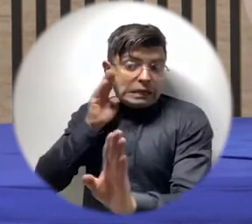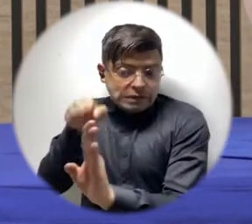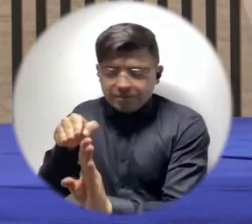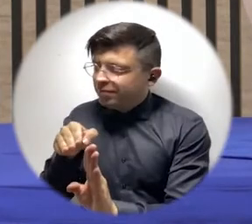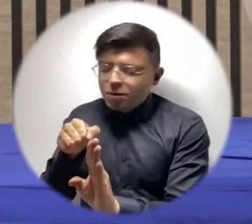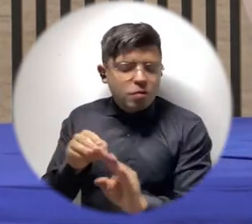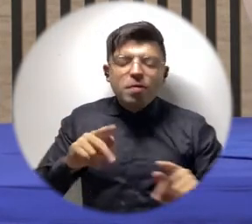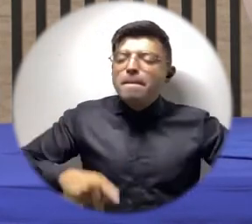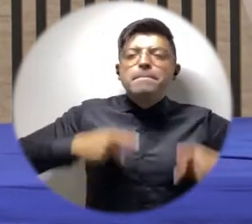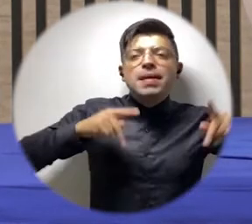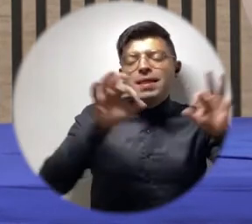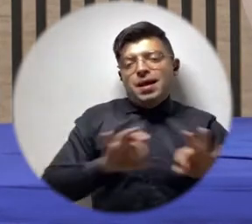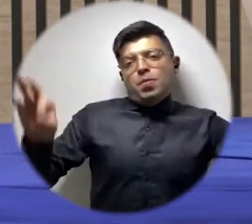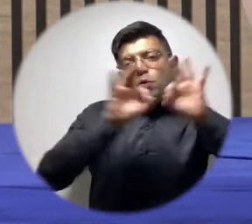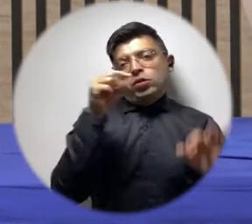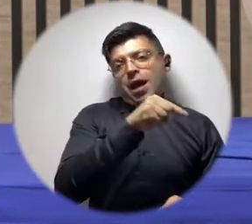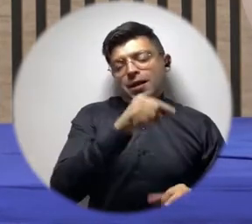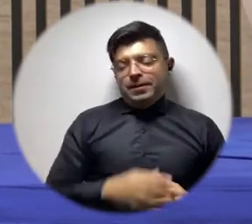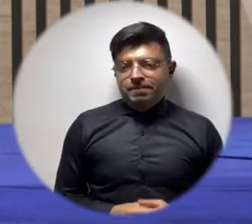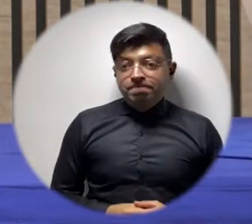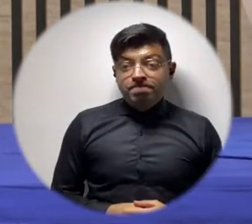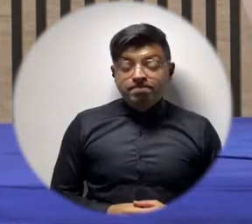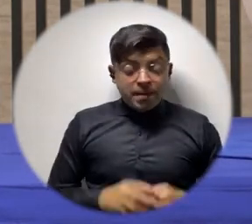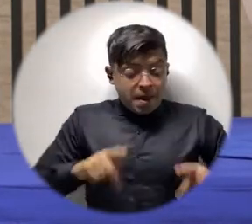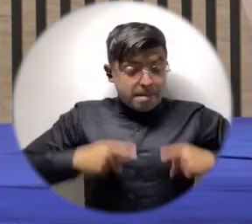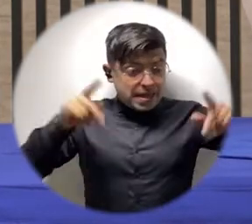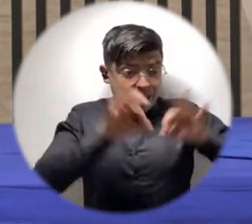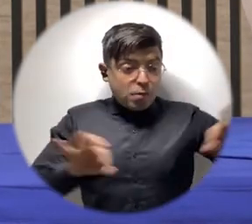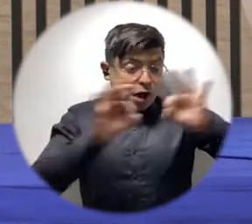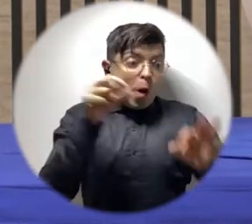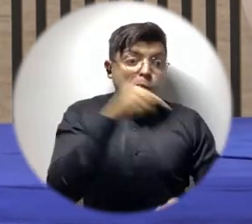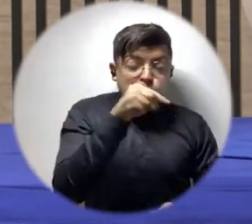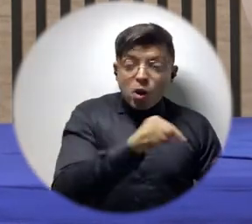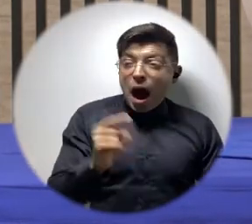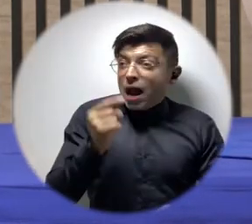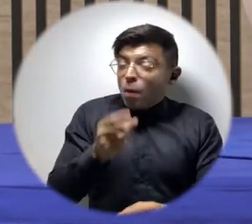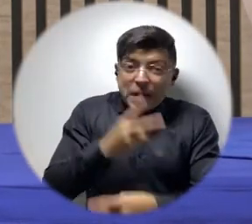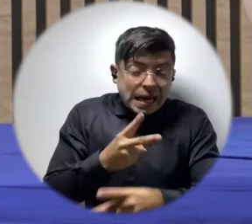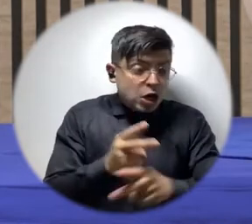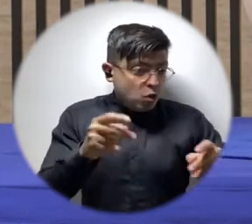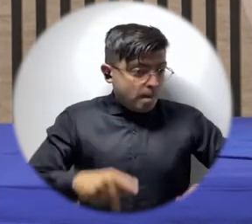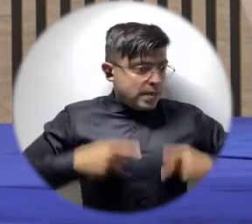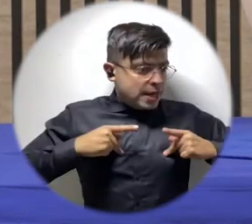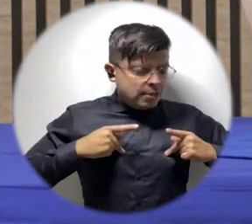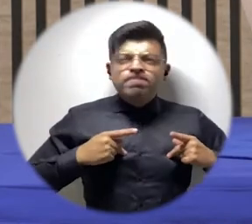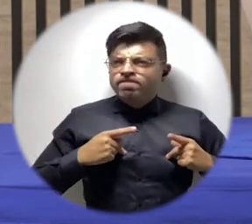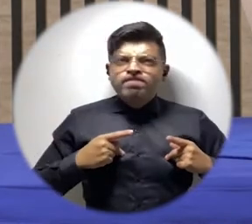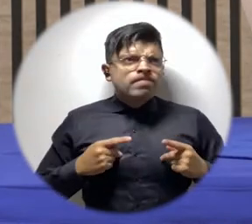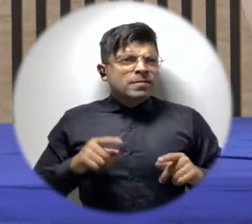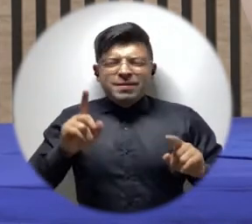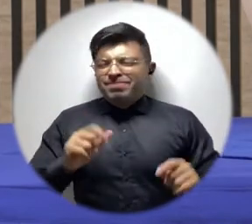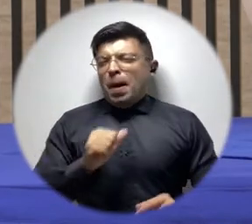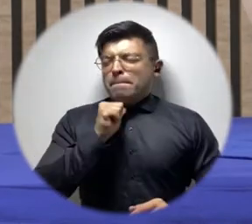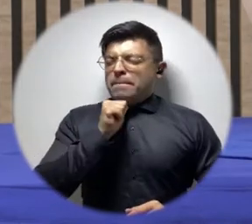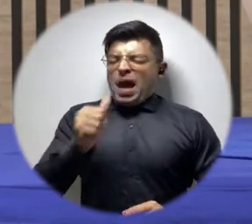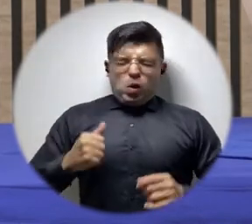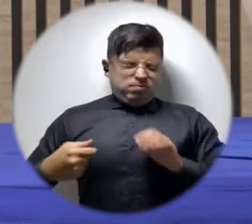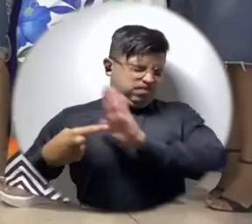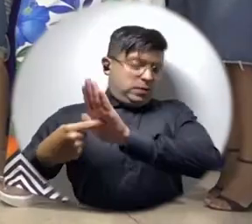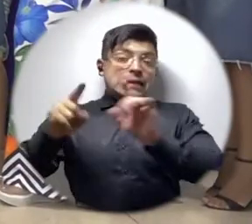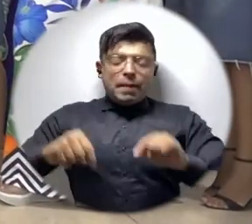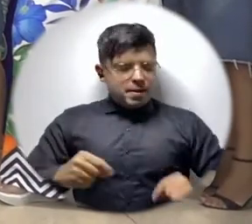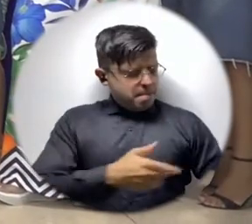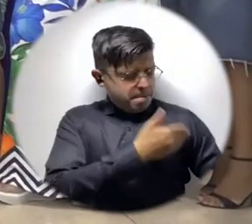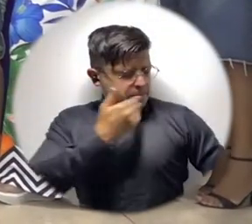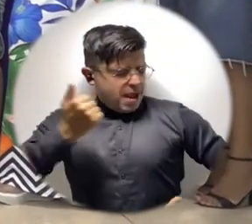materiales que se tengan no sirven de nada cuando lo que está en juego es la vida. Cuando está en juego la vida surge lo mejor de las